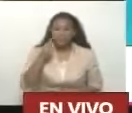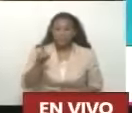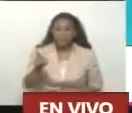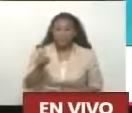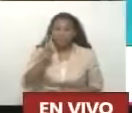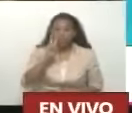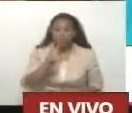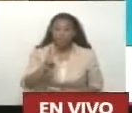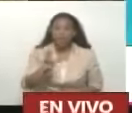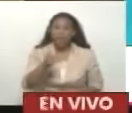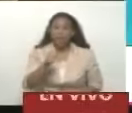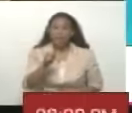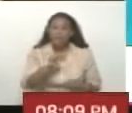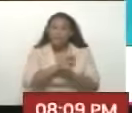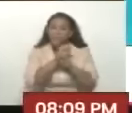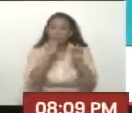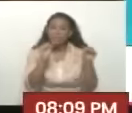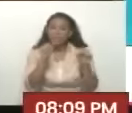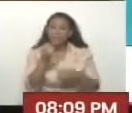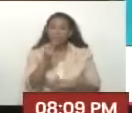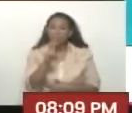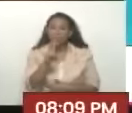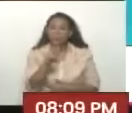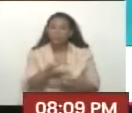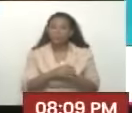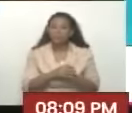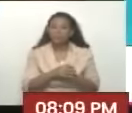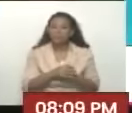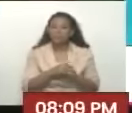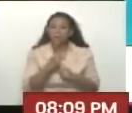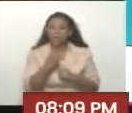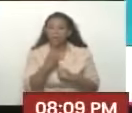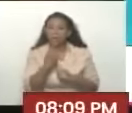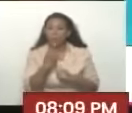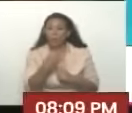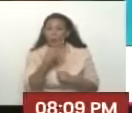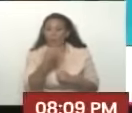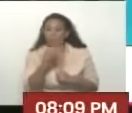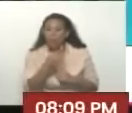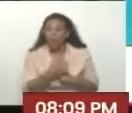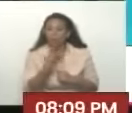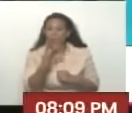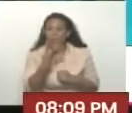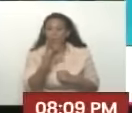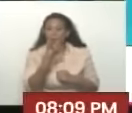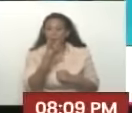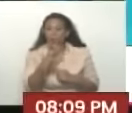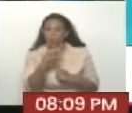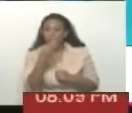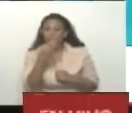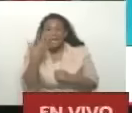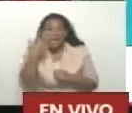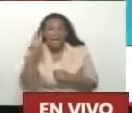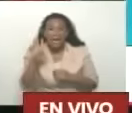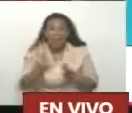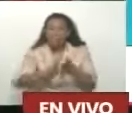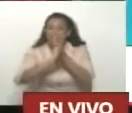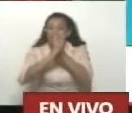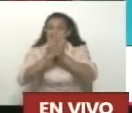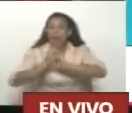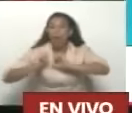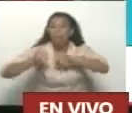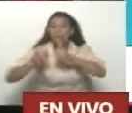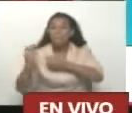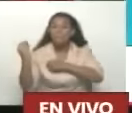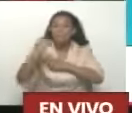A las diez A las doce A las dos de la tarde A las cuatro Cuando ustedes creían Que ya se estaba acabando Empezó a